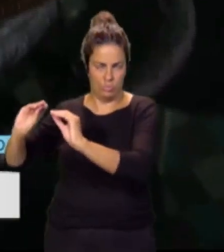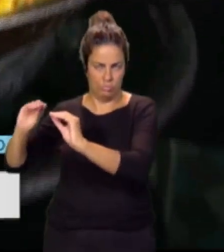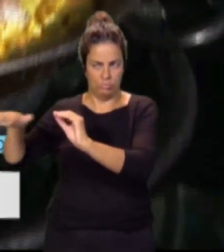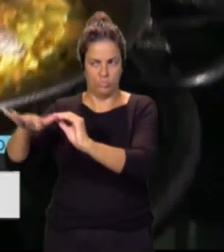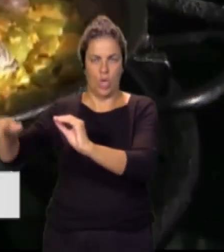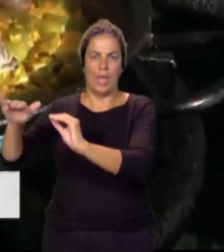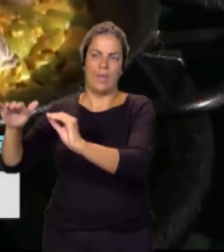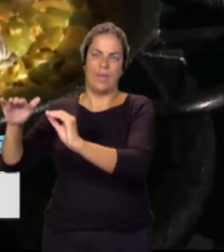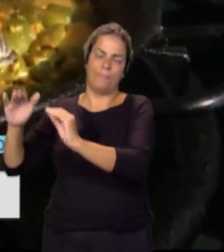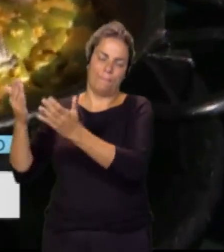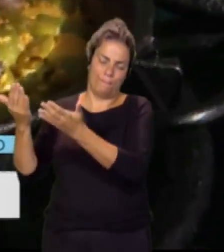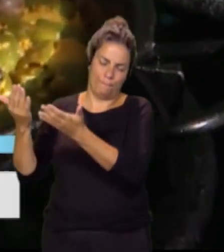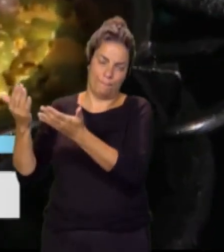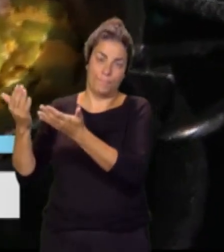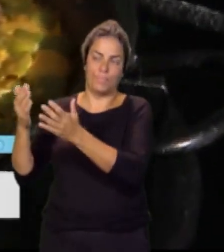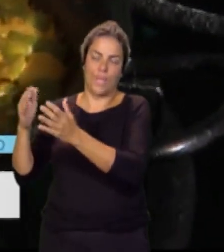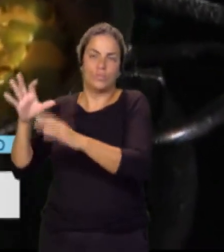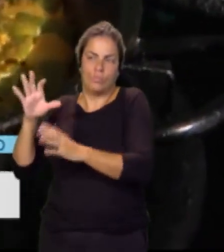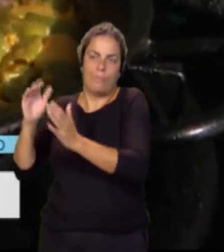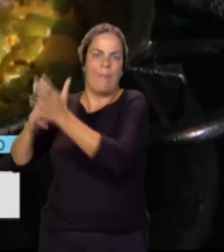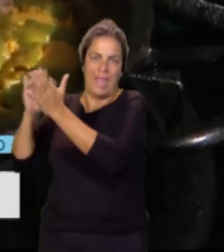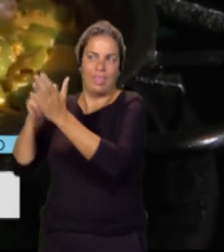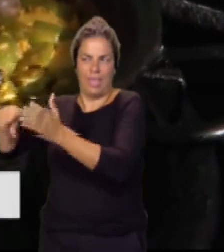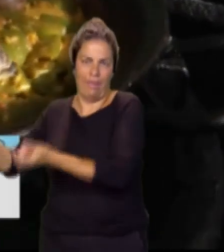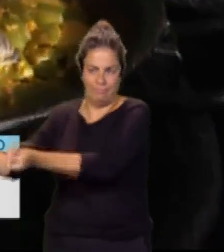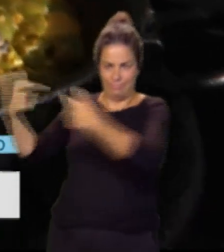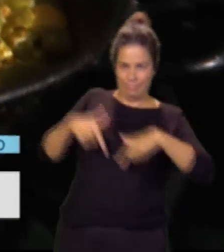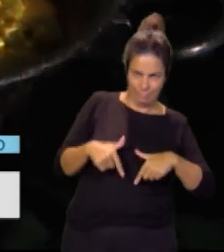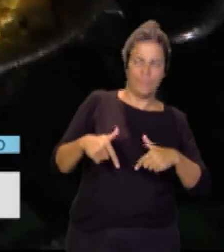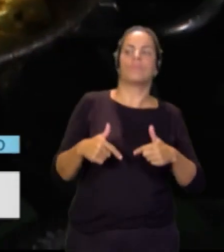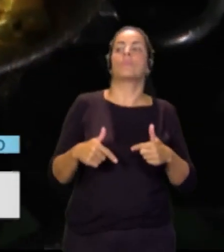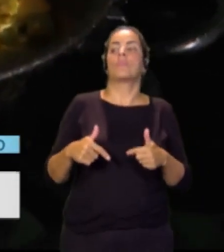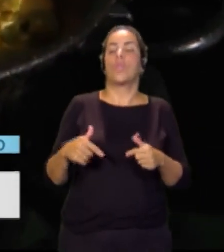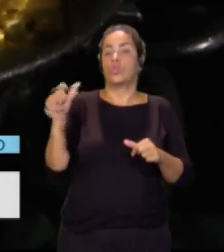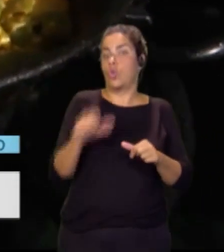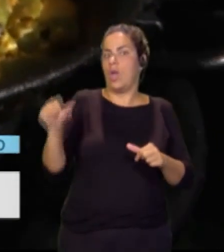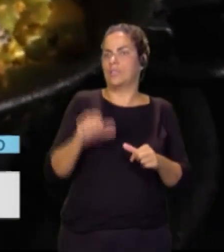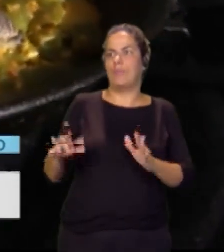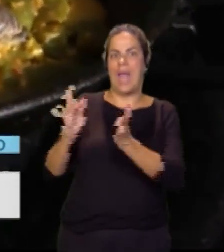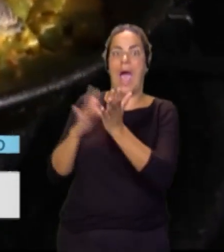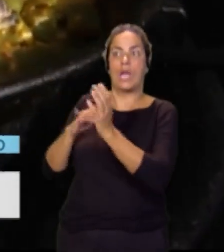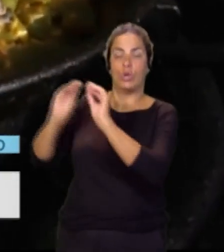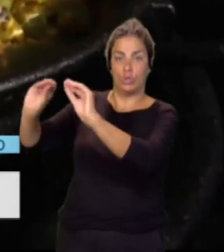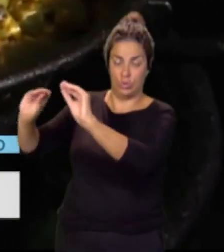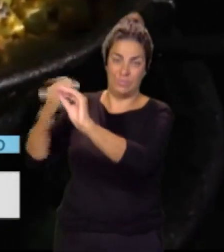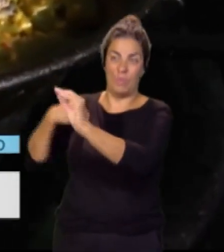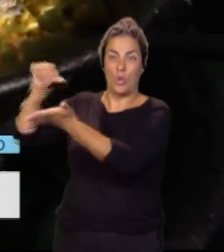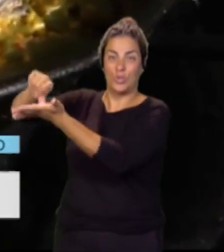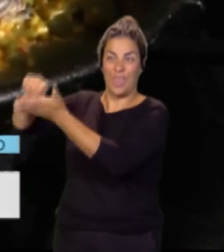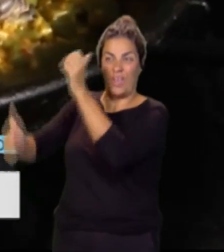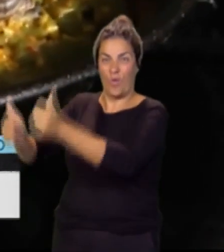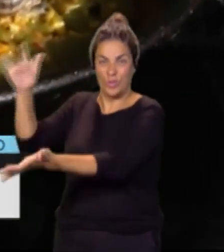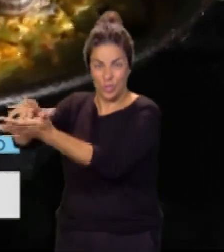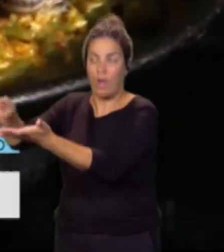zona del Parmar y de la zona de Sueca, y bueno, pues nos viene todas las semanas arroz de allá, de la misma ciudad que el concurso.